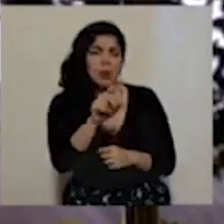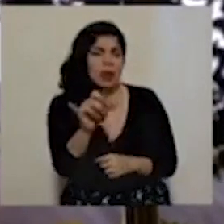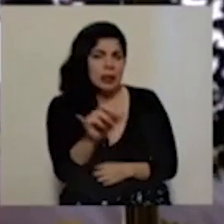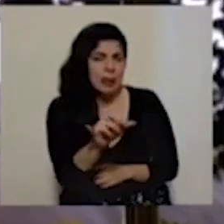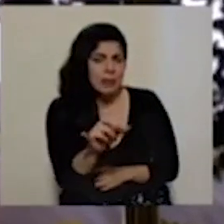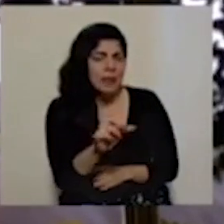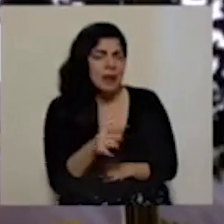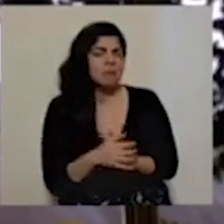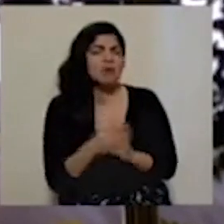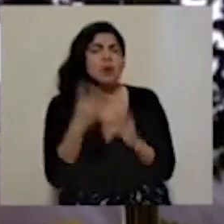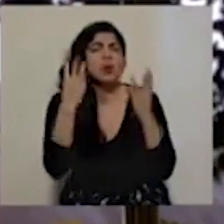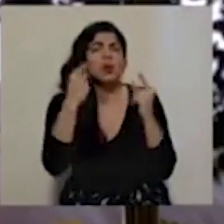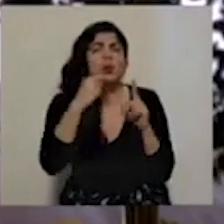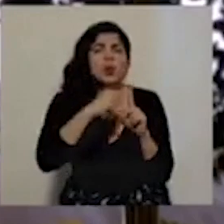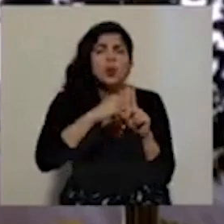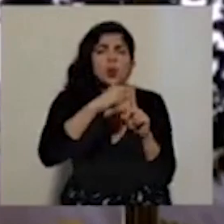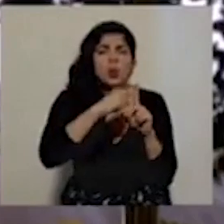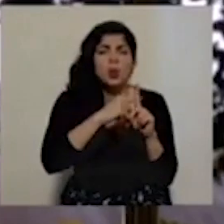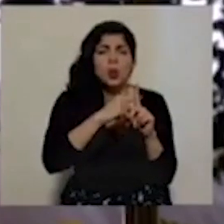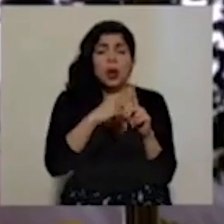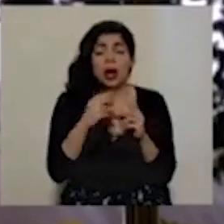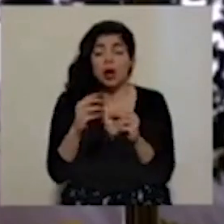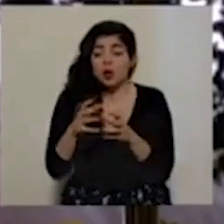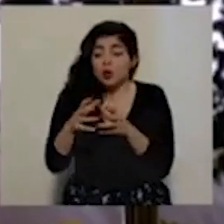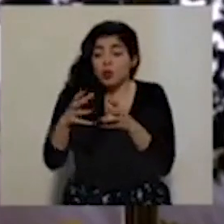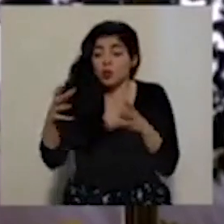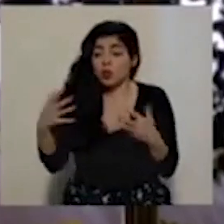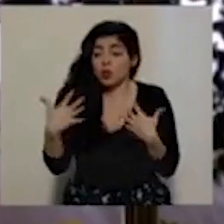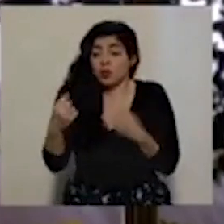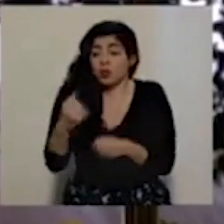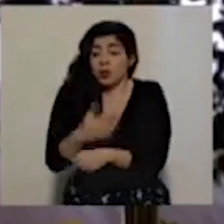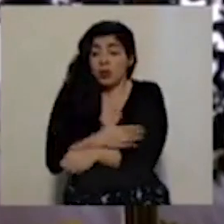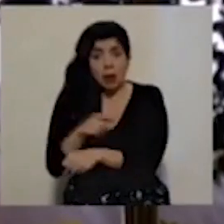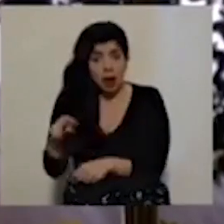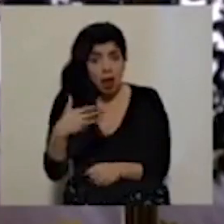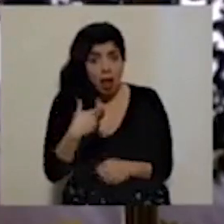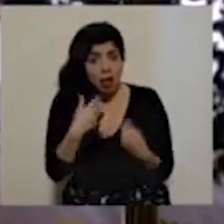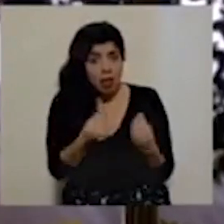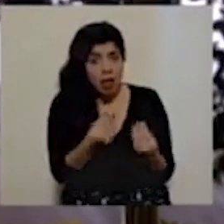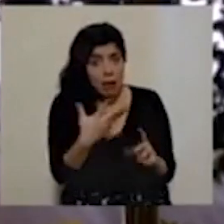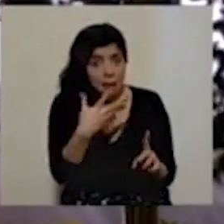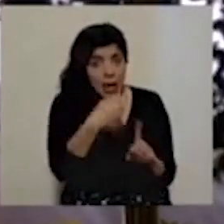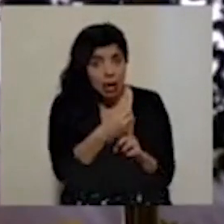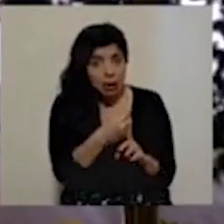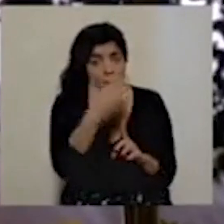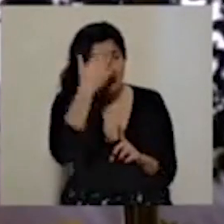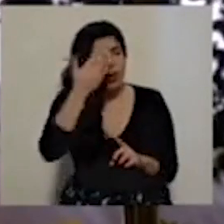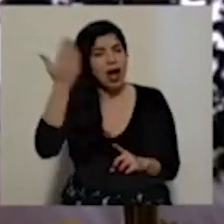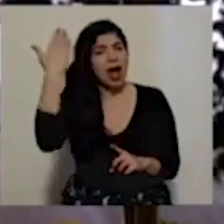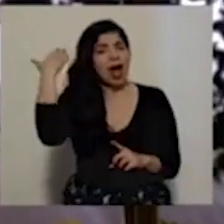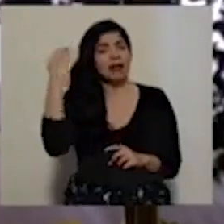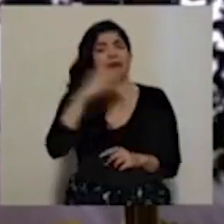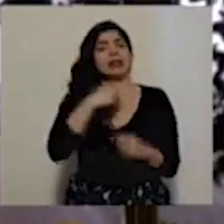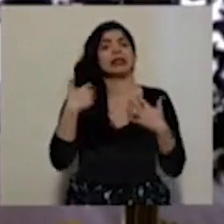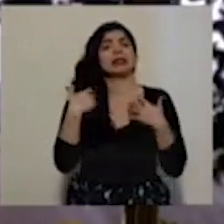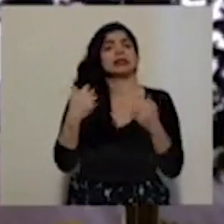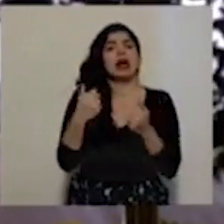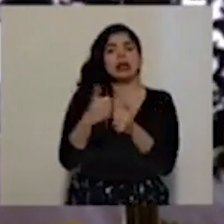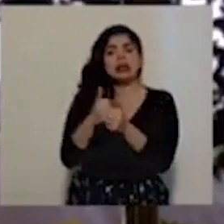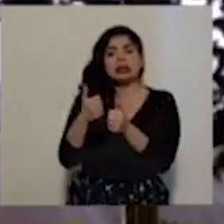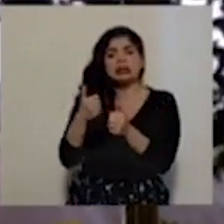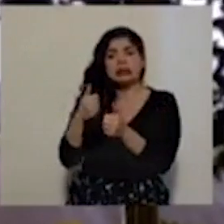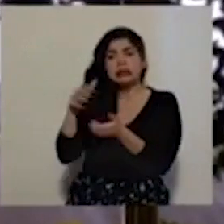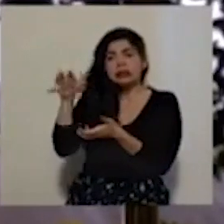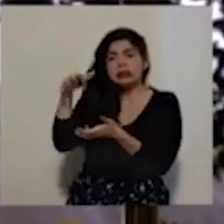qué impacto tiene la cifra de recuperados que anuncian hoy en el rezago que tenía el Ministerio de Salud para